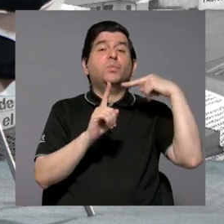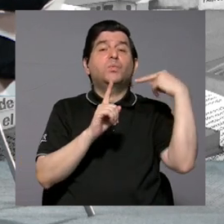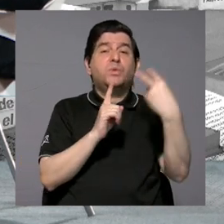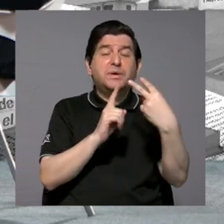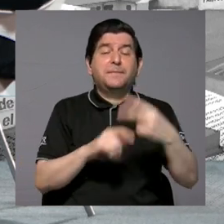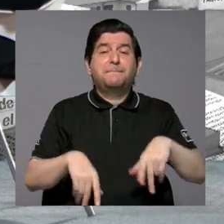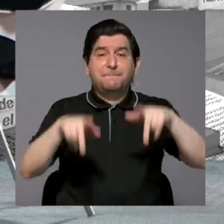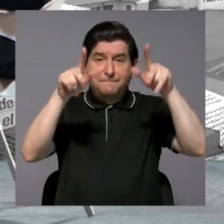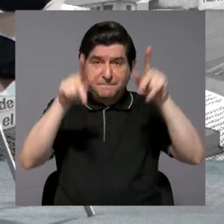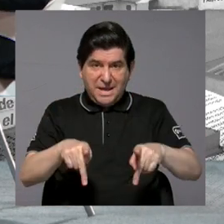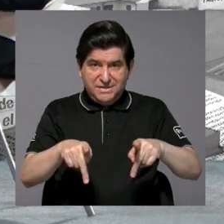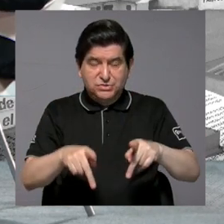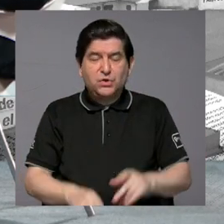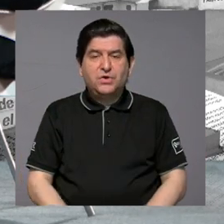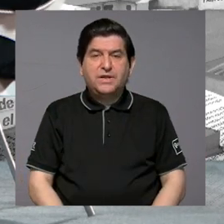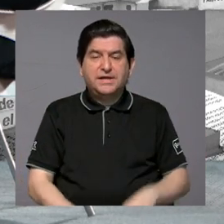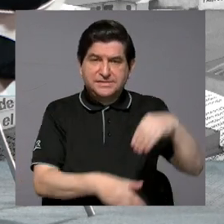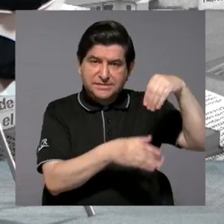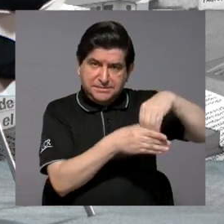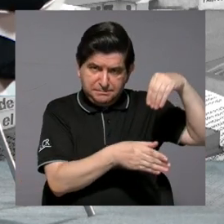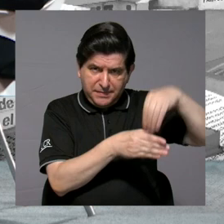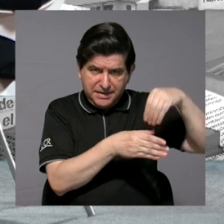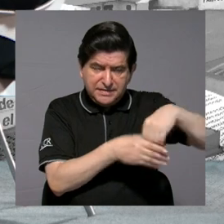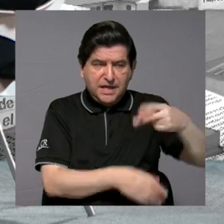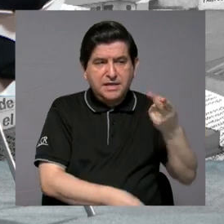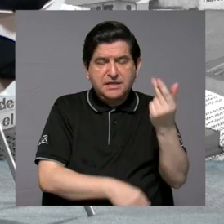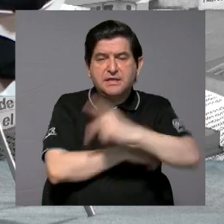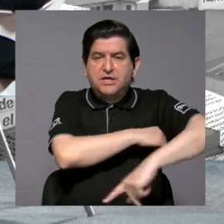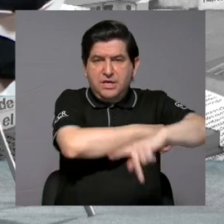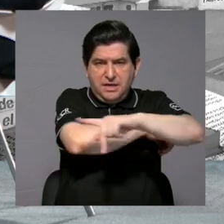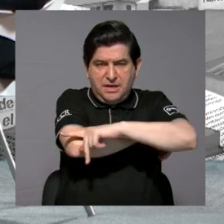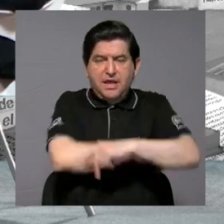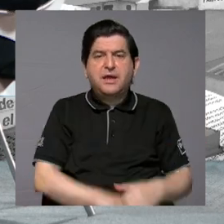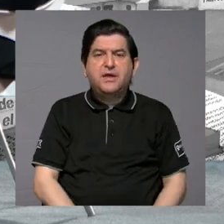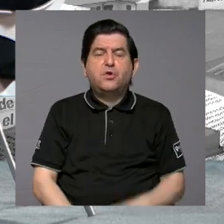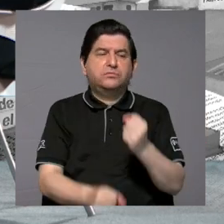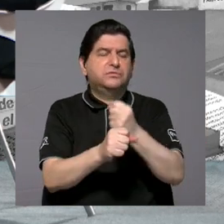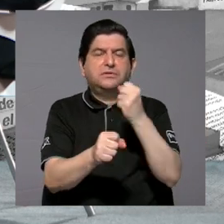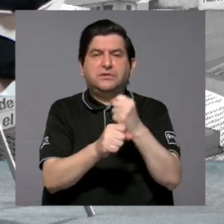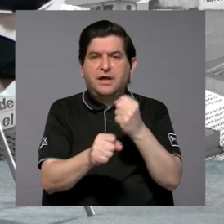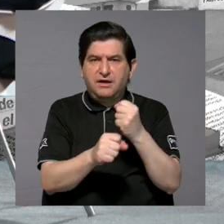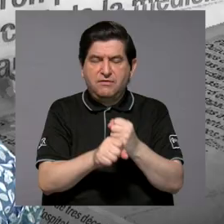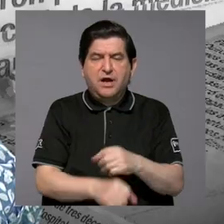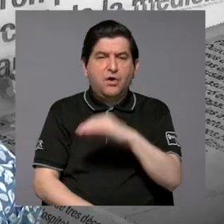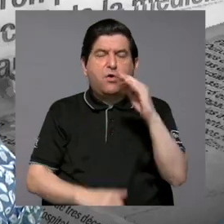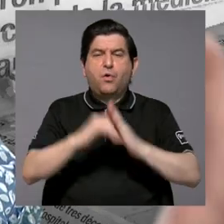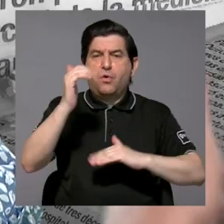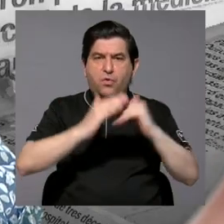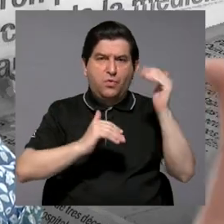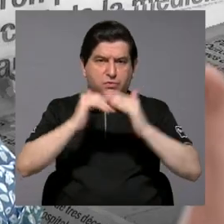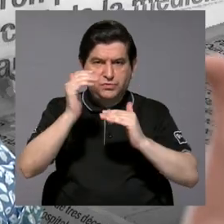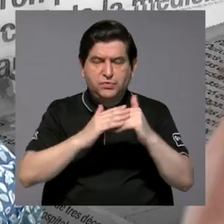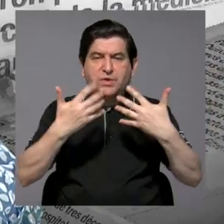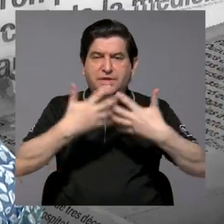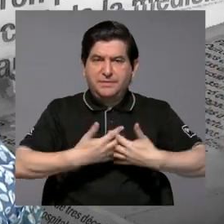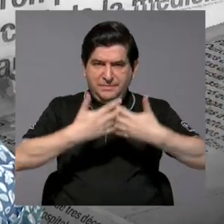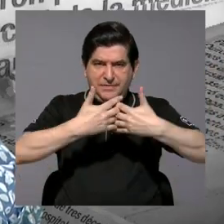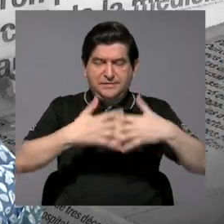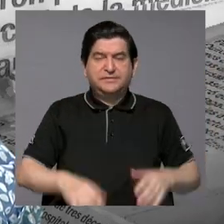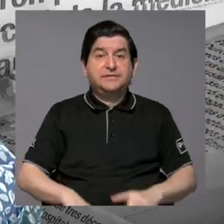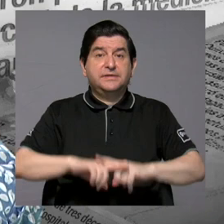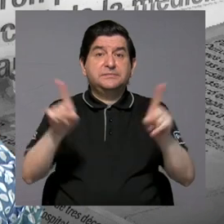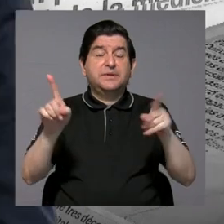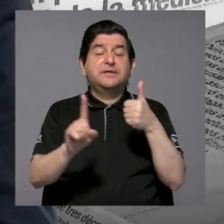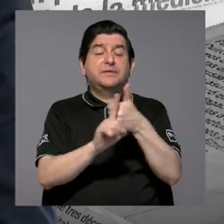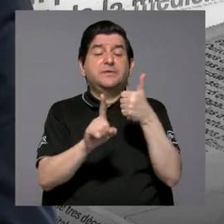de las personas o de quienes invierten dinero en el país para generar empleo, o construir, construir empresas. Pero por otro lado,